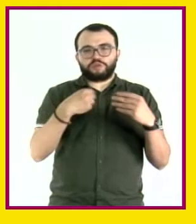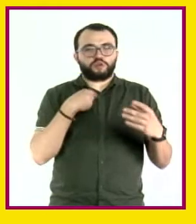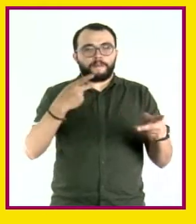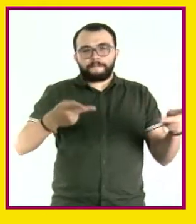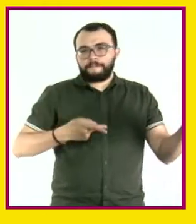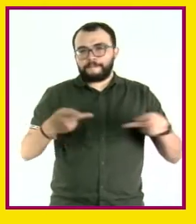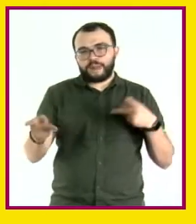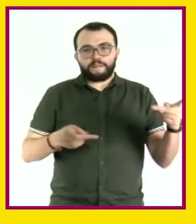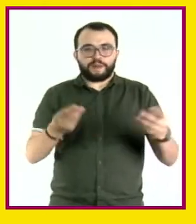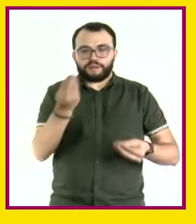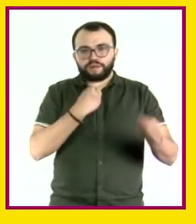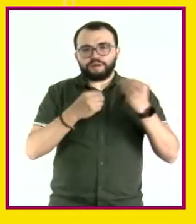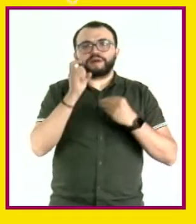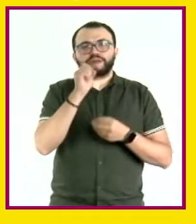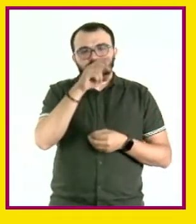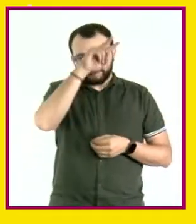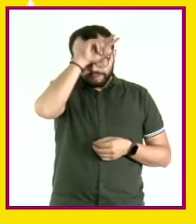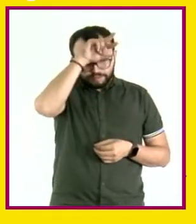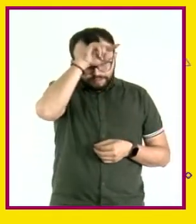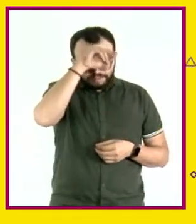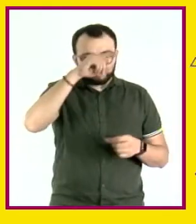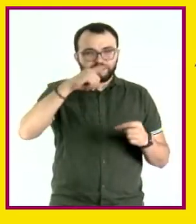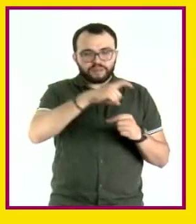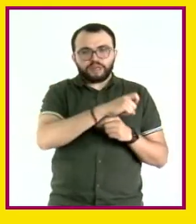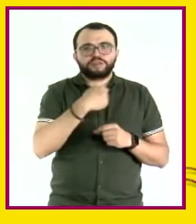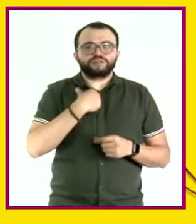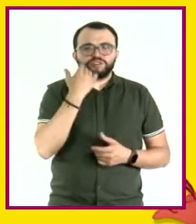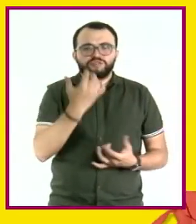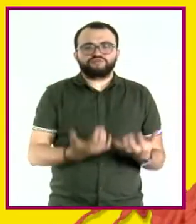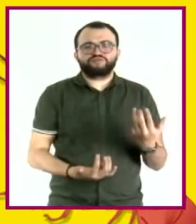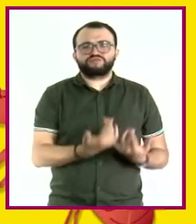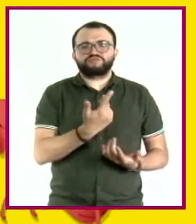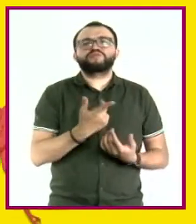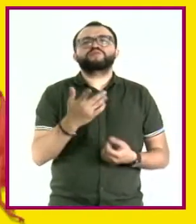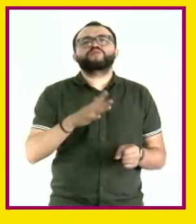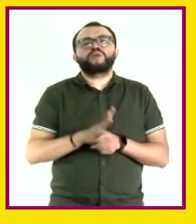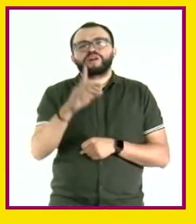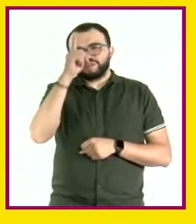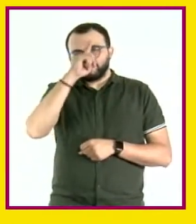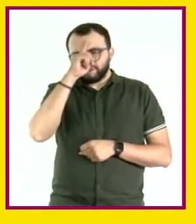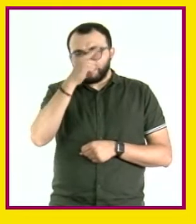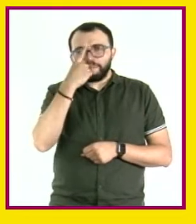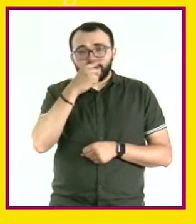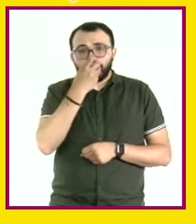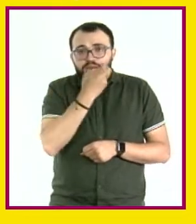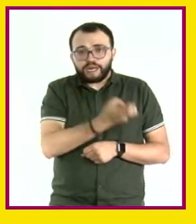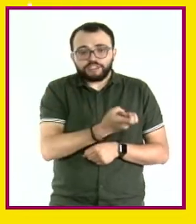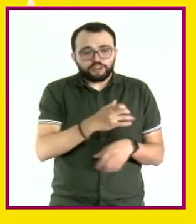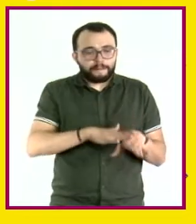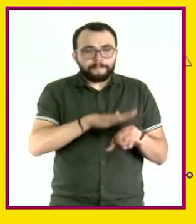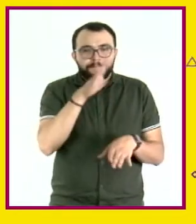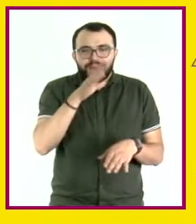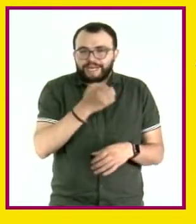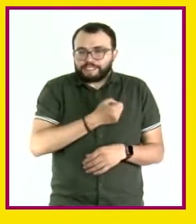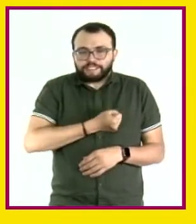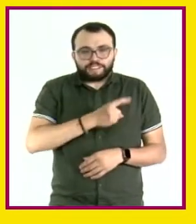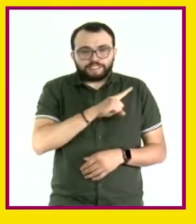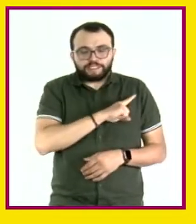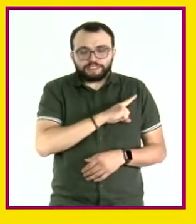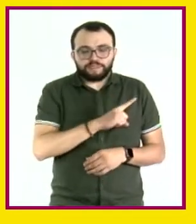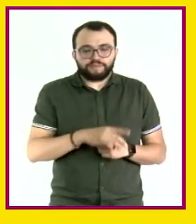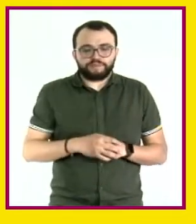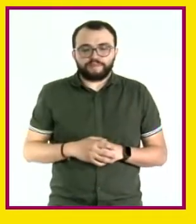que contenga insectos comestibles y los queremos freír, ¿Qué recomendación nos das para que esta fritura sea lo más saludable posible?